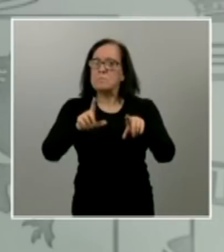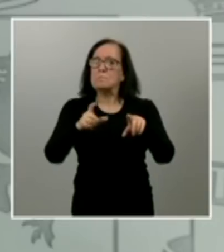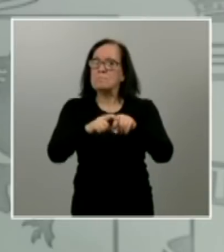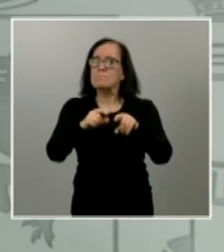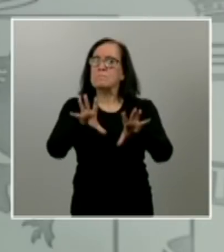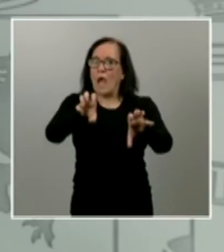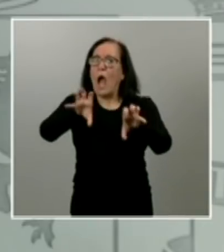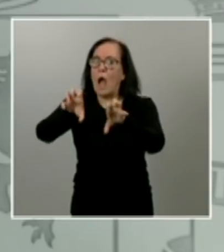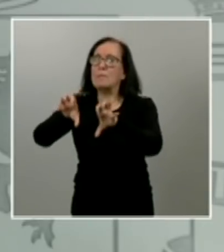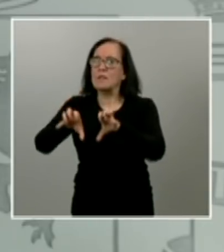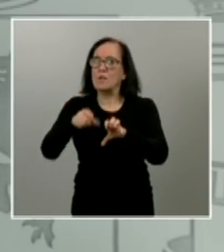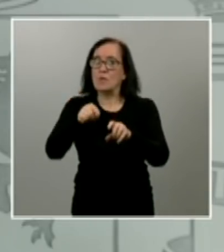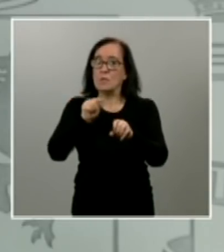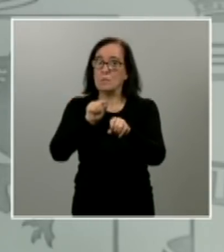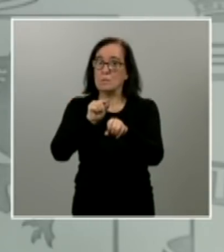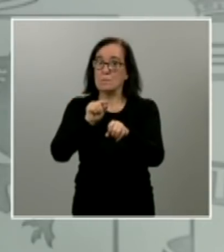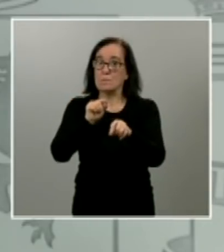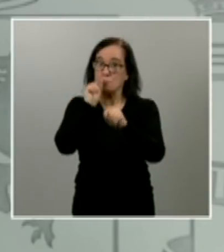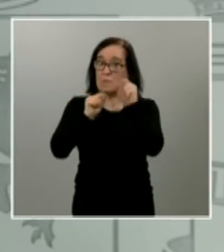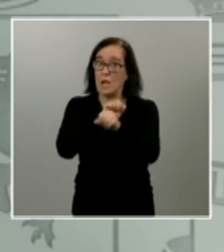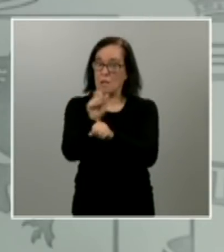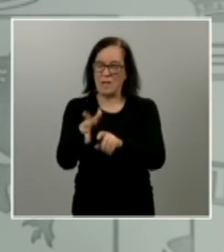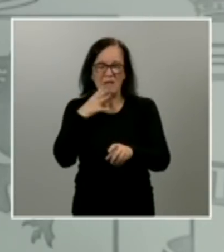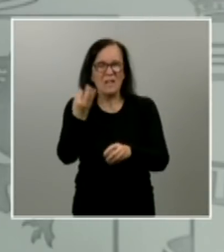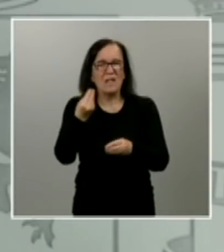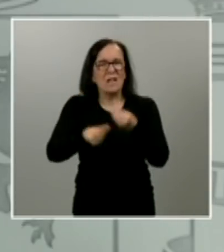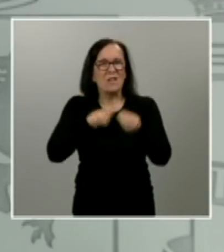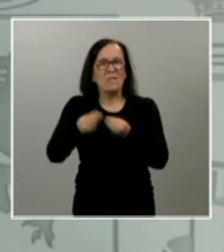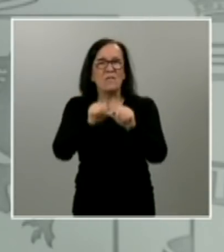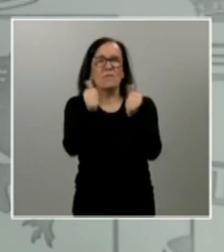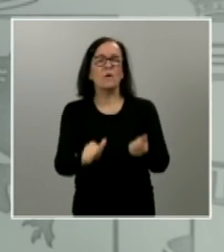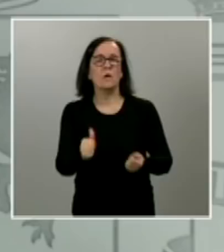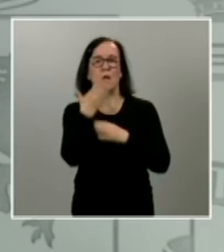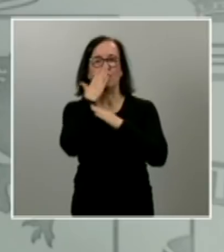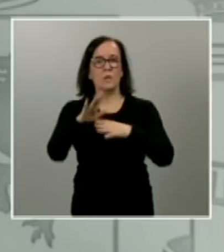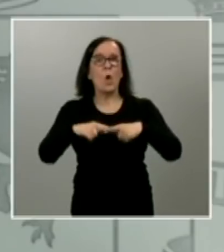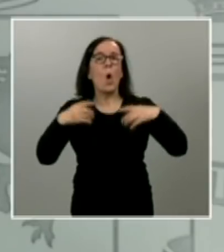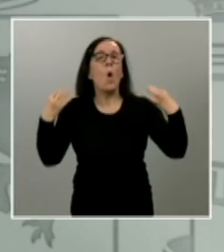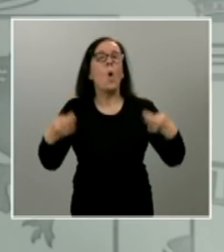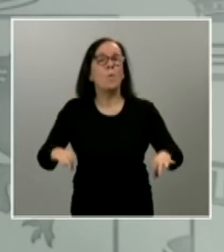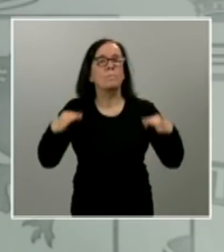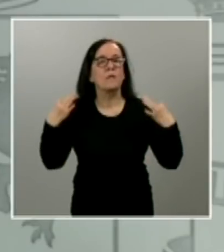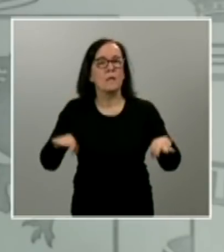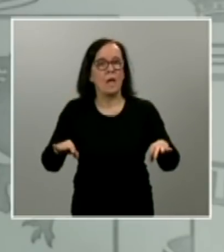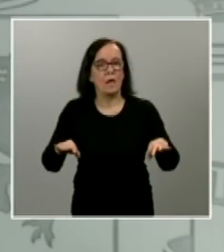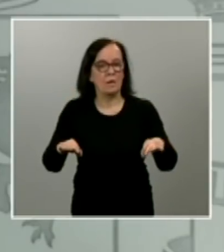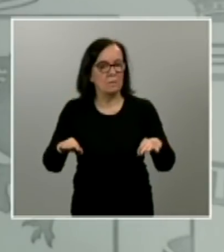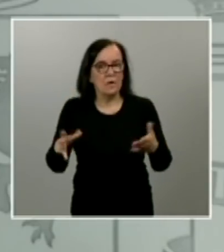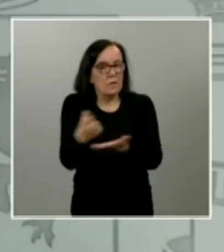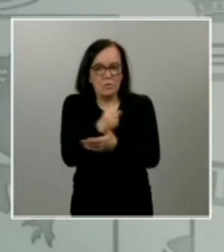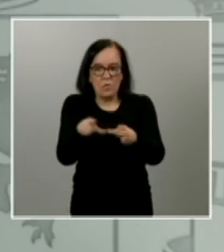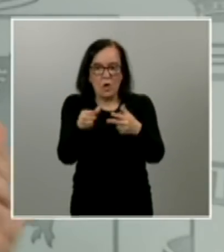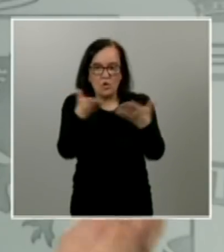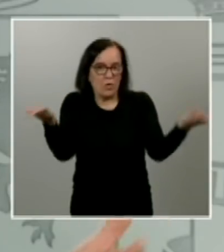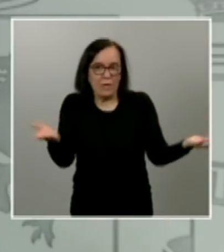pandemia de alguna manera creo que hay que abordarla con una actitud de humildad de humildad por parte de todas las sociedades occidentales